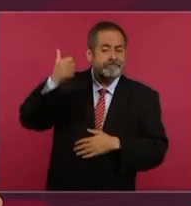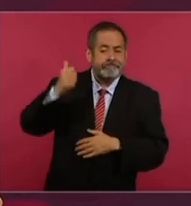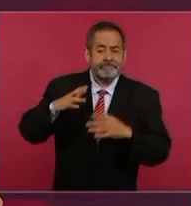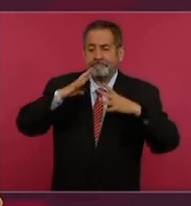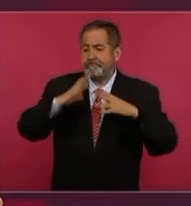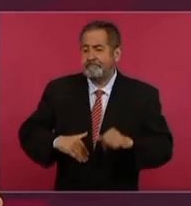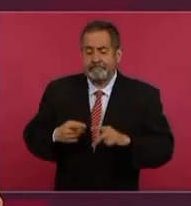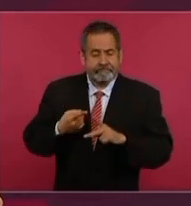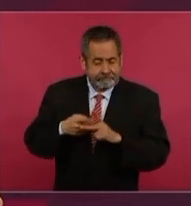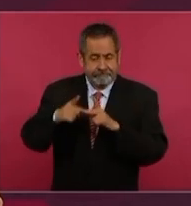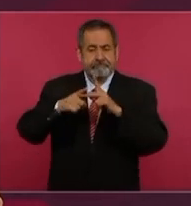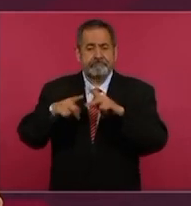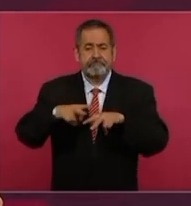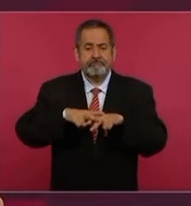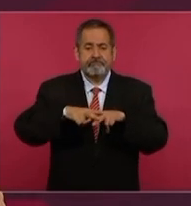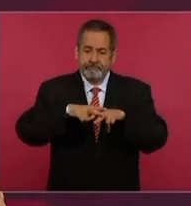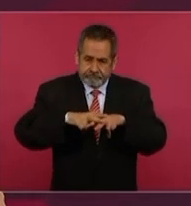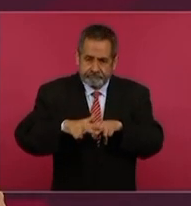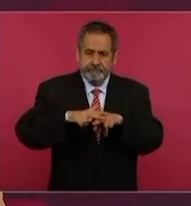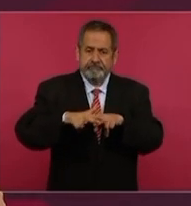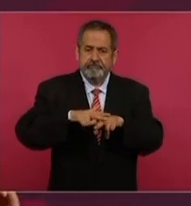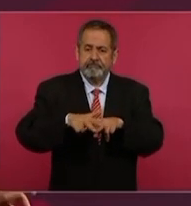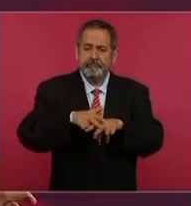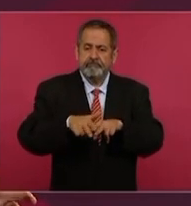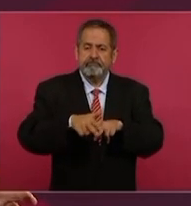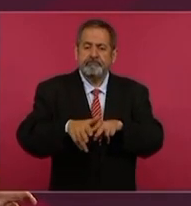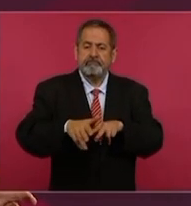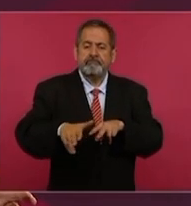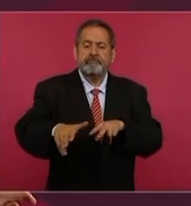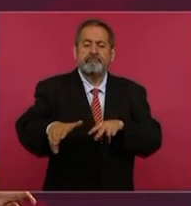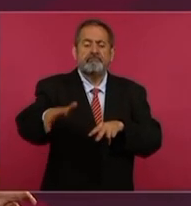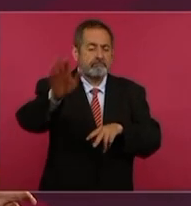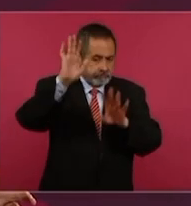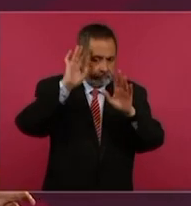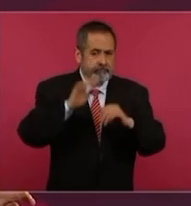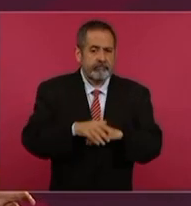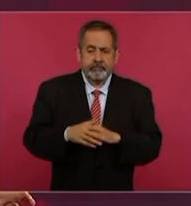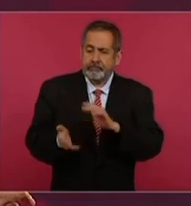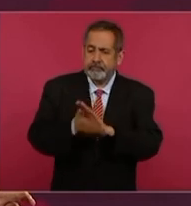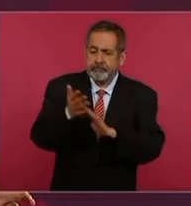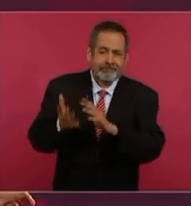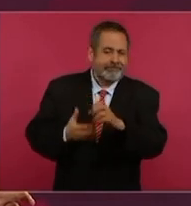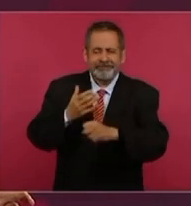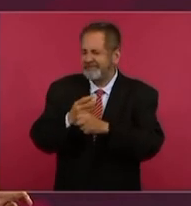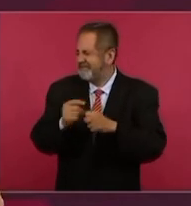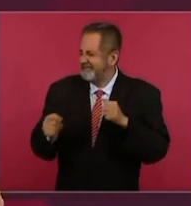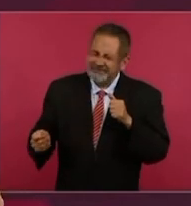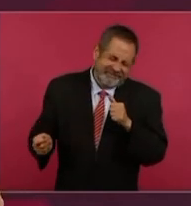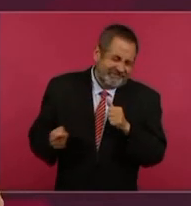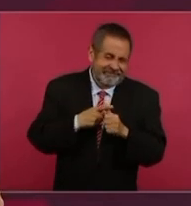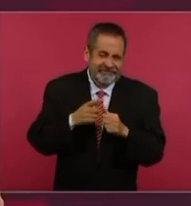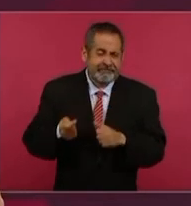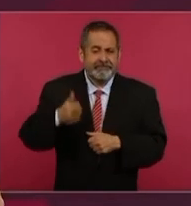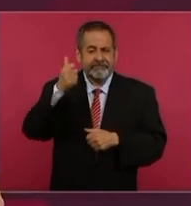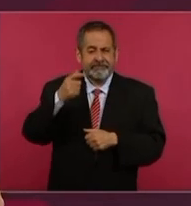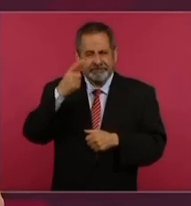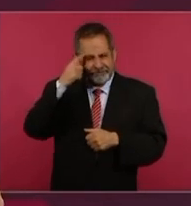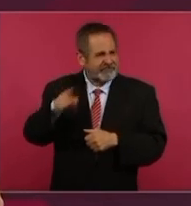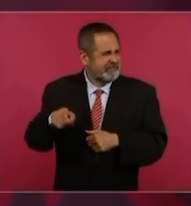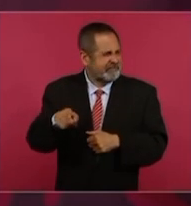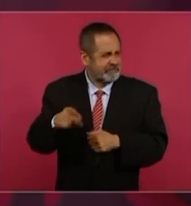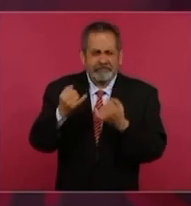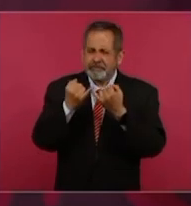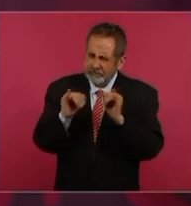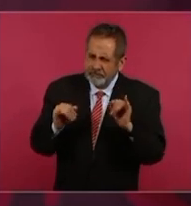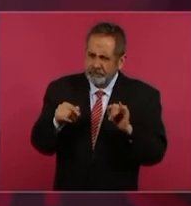de la construcción del primer ferrocarril, o mejor dicho, de la inauguración